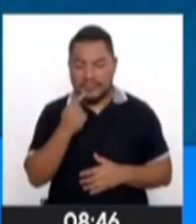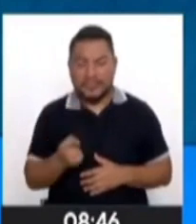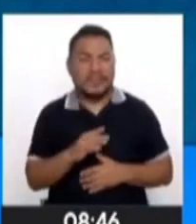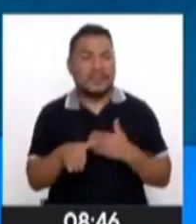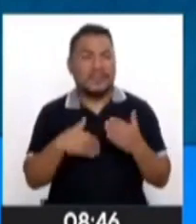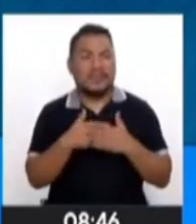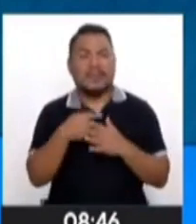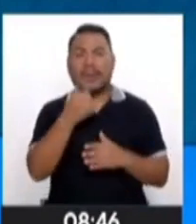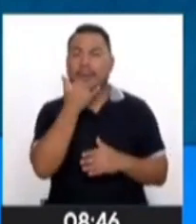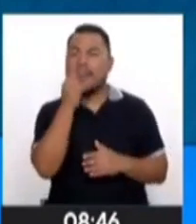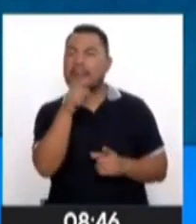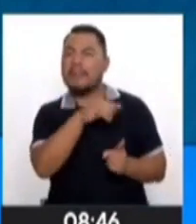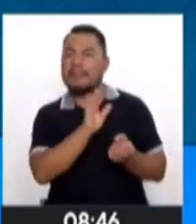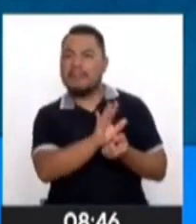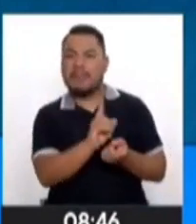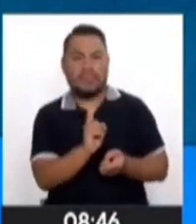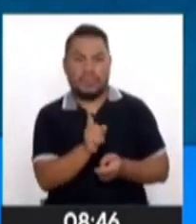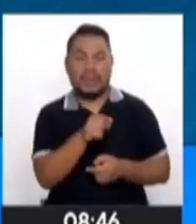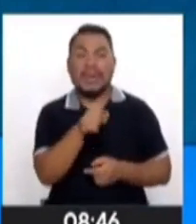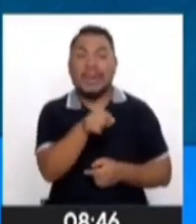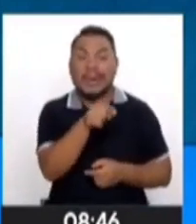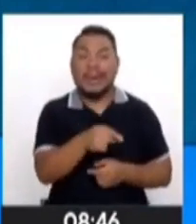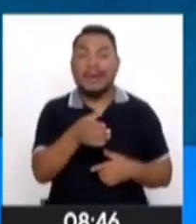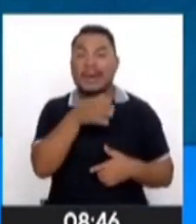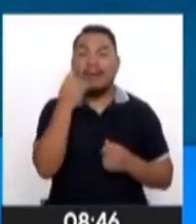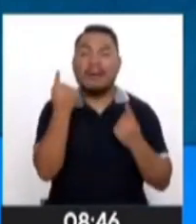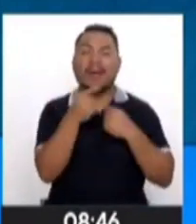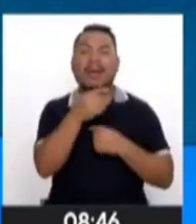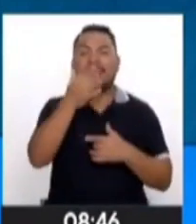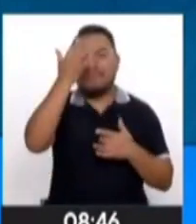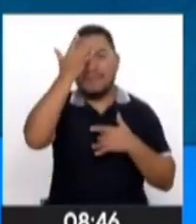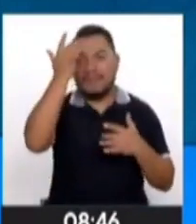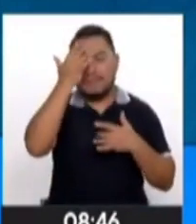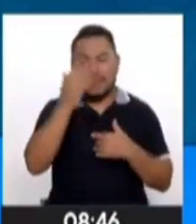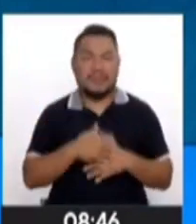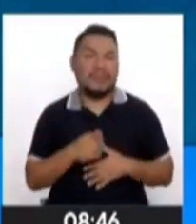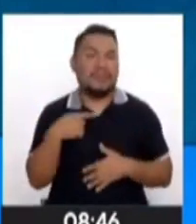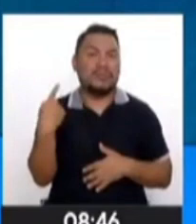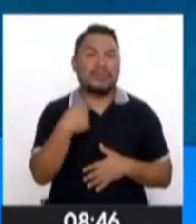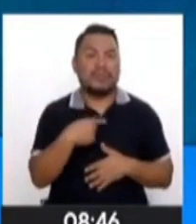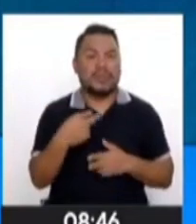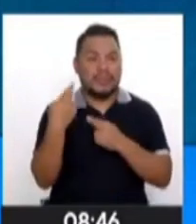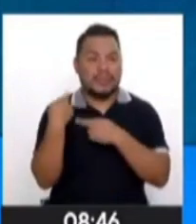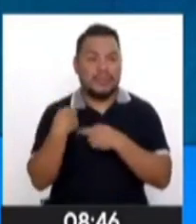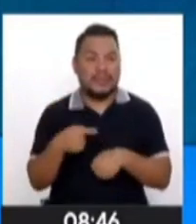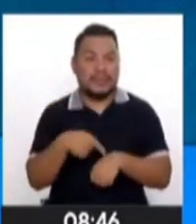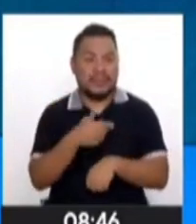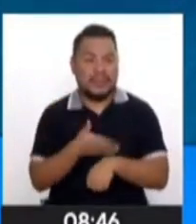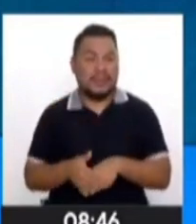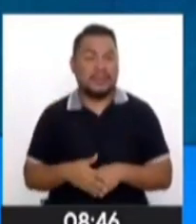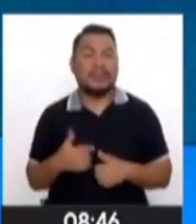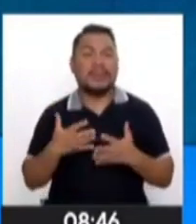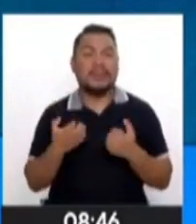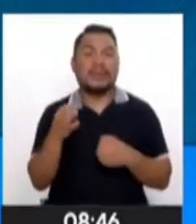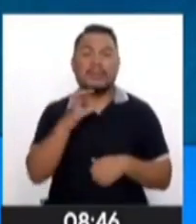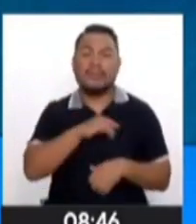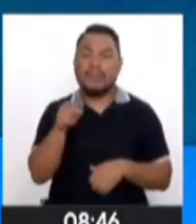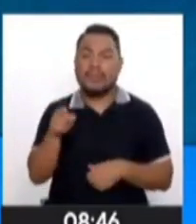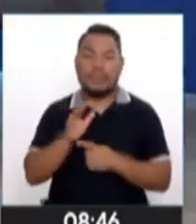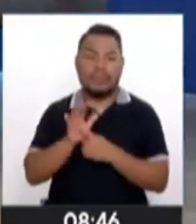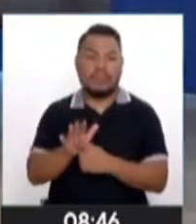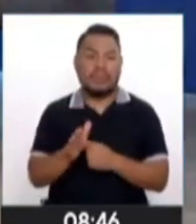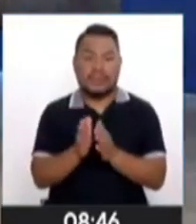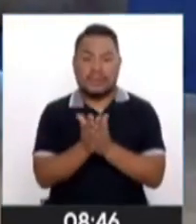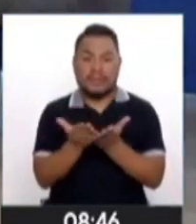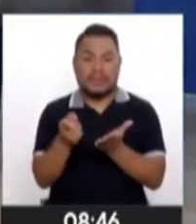estigmatizar y entender que esta es una enfermedad que nos involucra a todos. Y quería, por favor, ya el tiempo me gana, pero quería aprovechar para que usted nos muestre